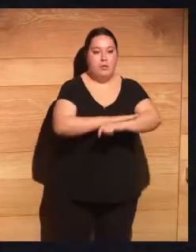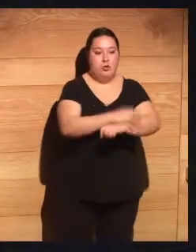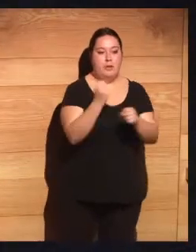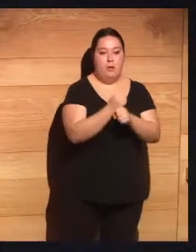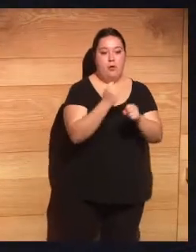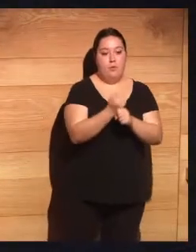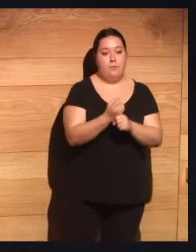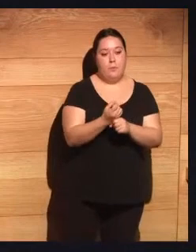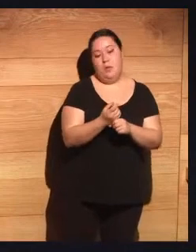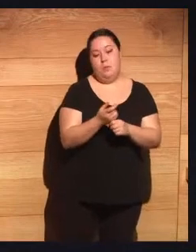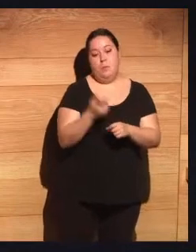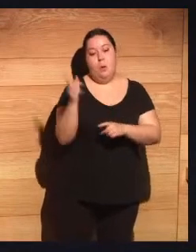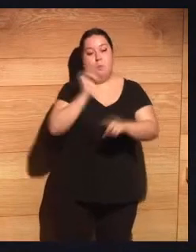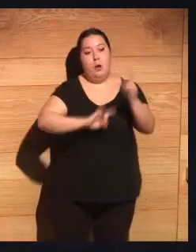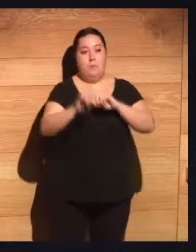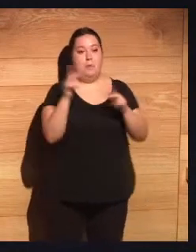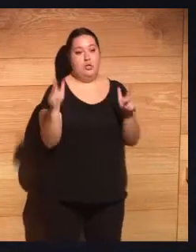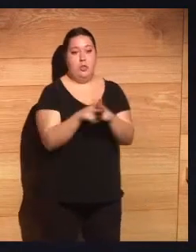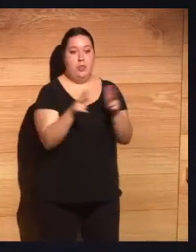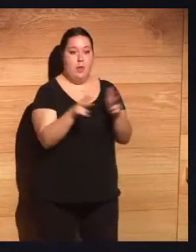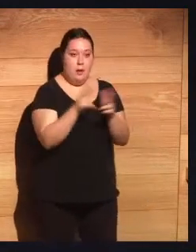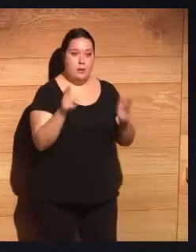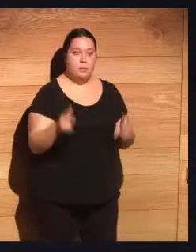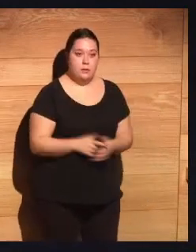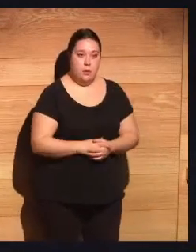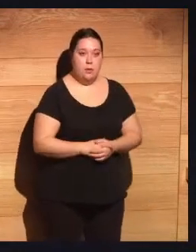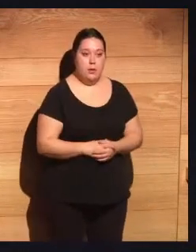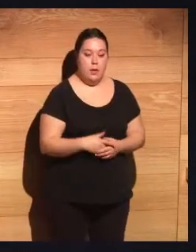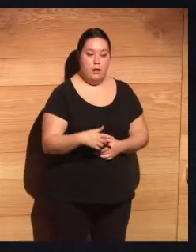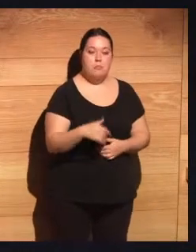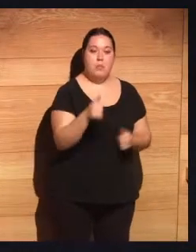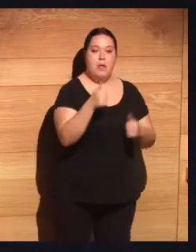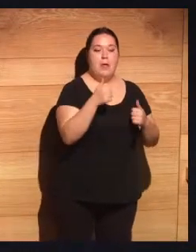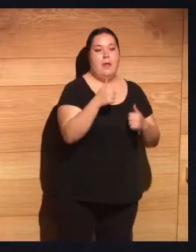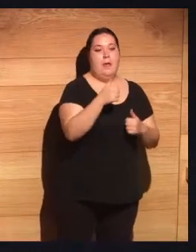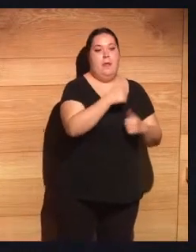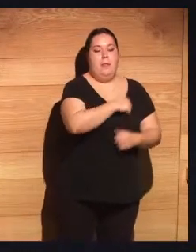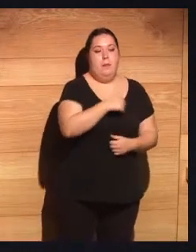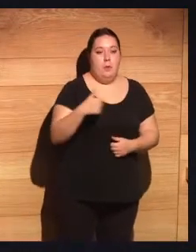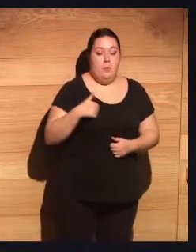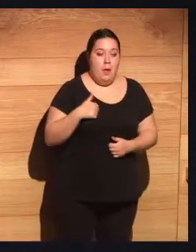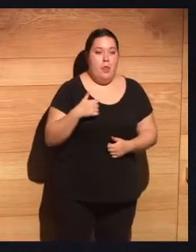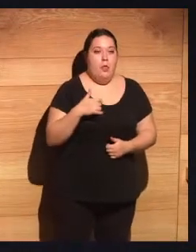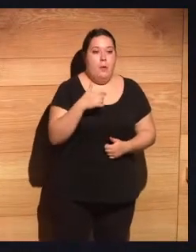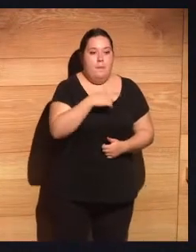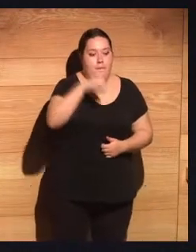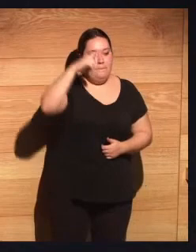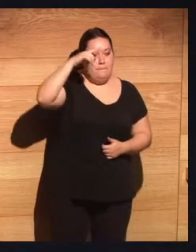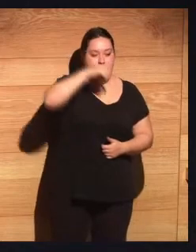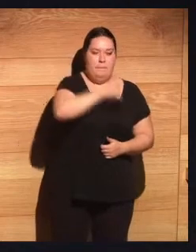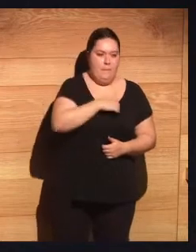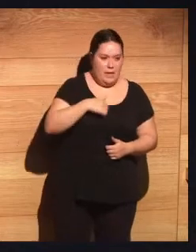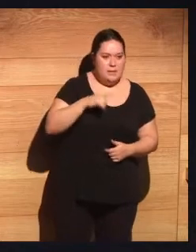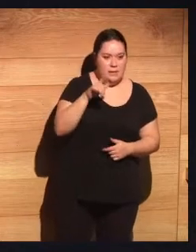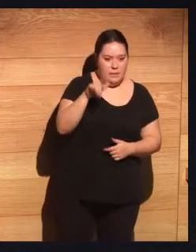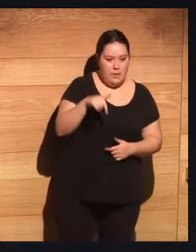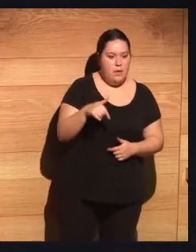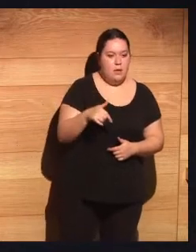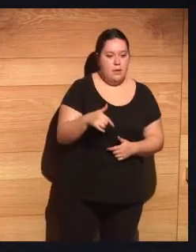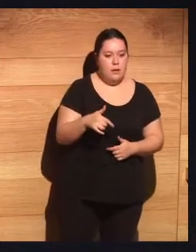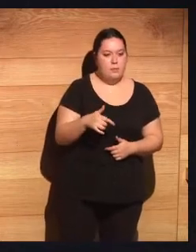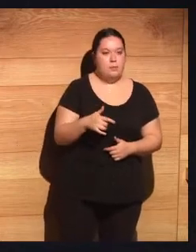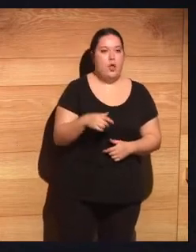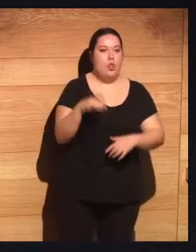se ha formado como ingeniero agrónomo, abogado, diplomado en alta dirección de empresas, máster en prevención de riesgos en la comunidad,